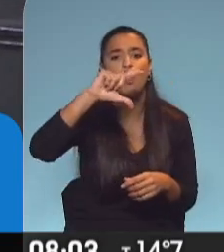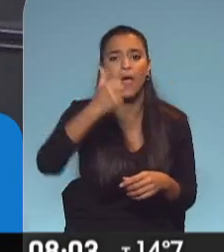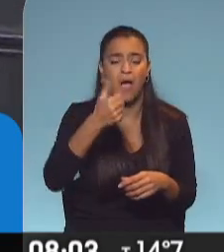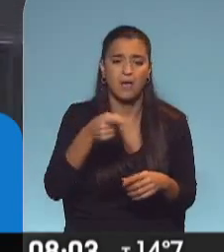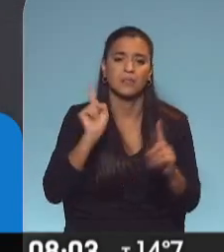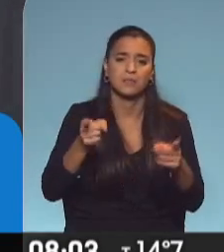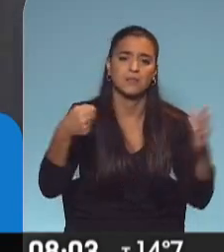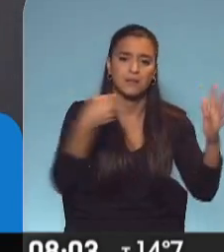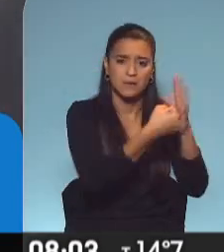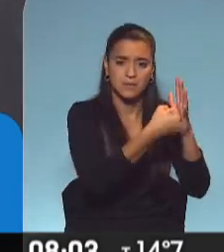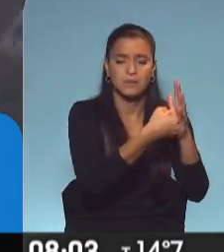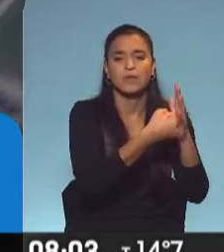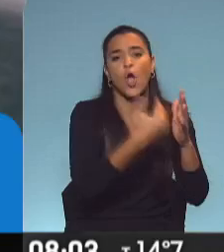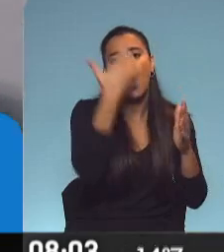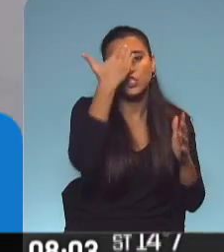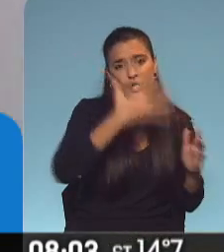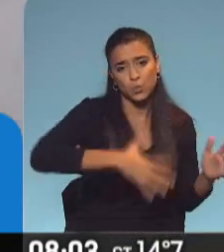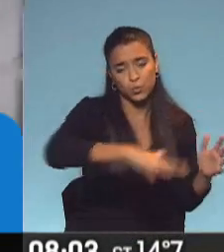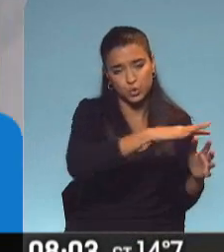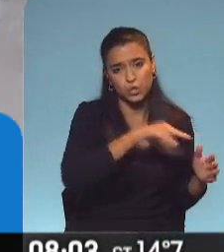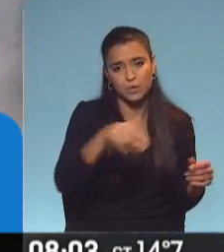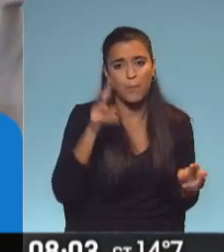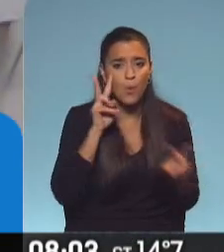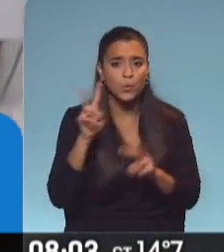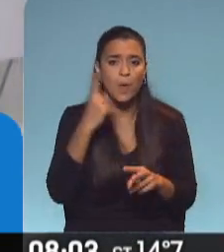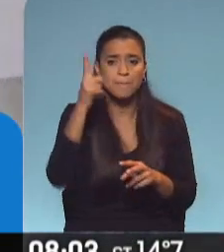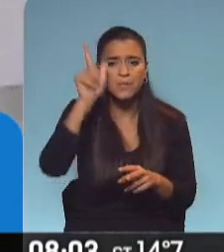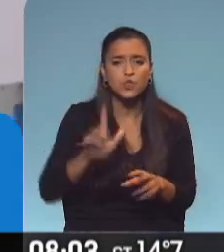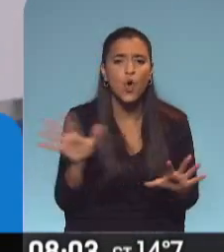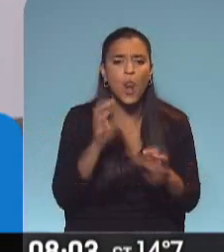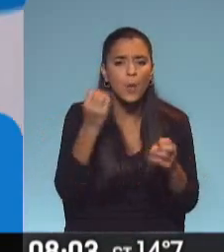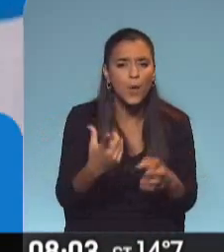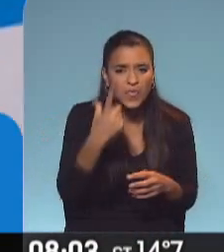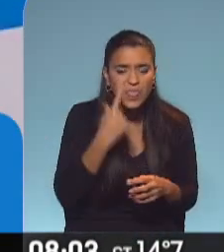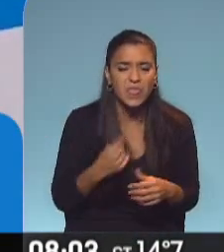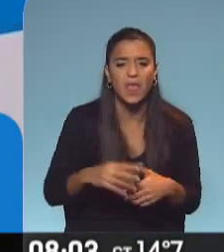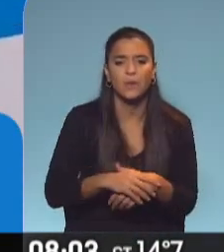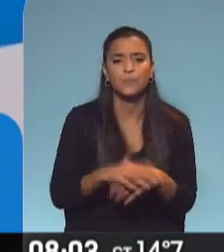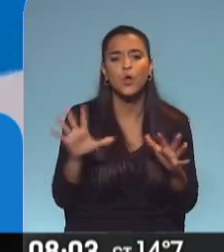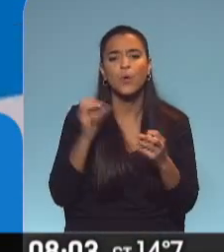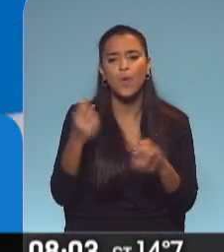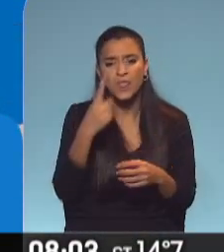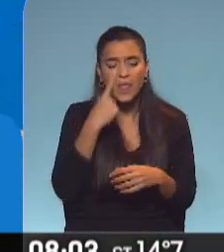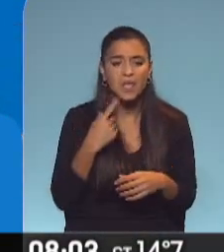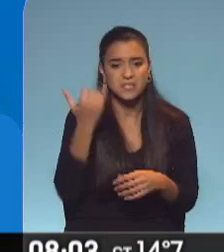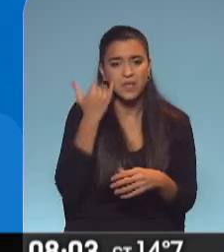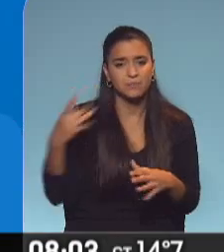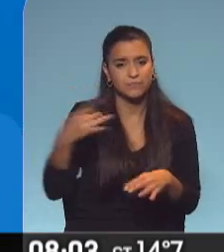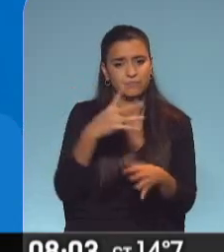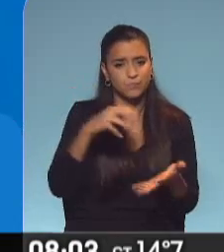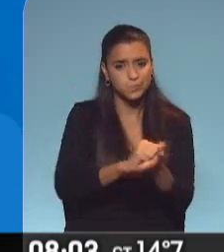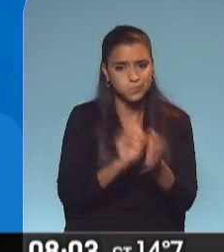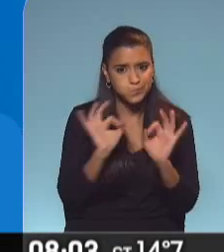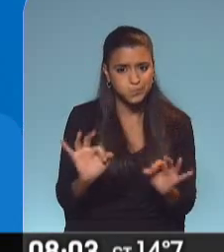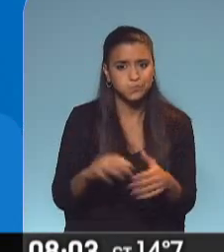ahí, tiene cabecera en la estación de Constitución. Mientras vemos a una persona. Señor, buen día. Buen día. ¿Reservó su lugar?